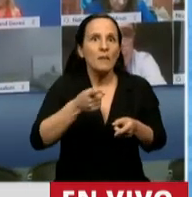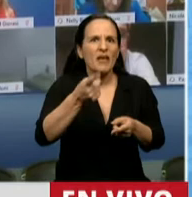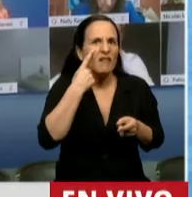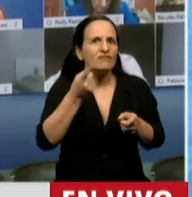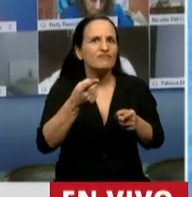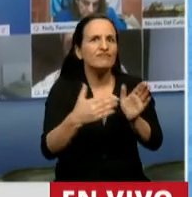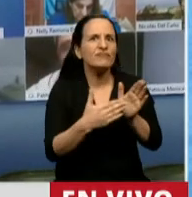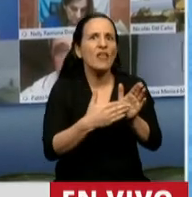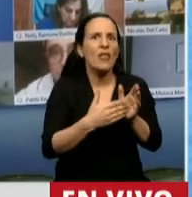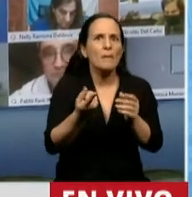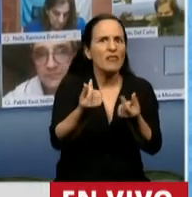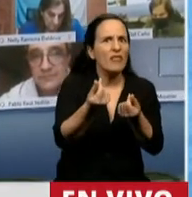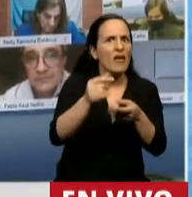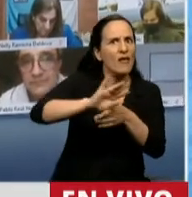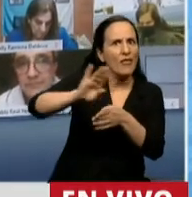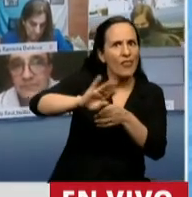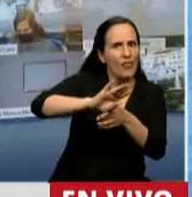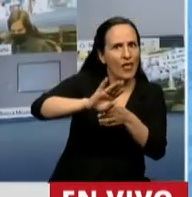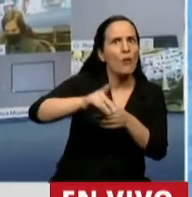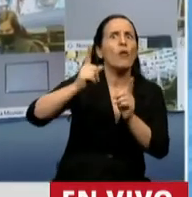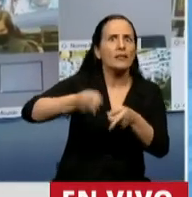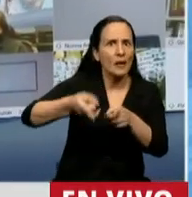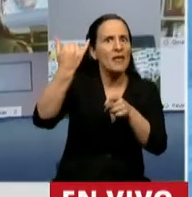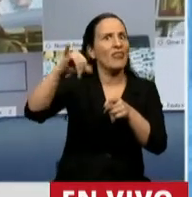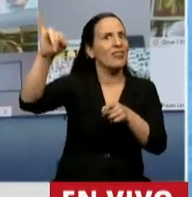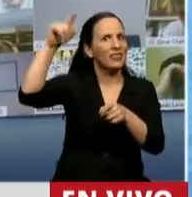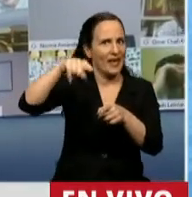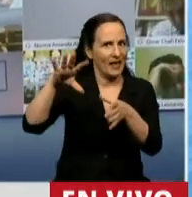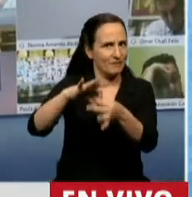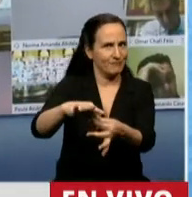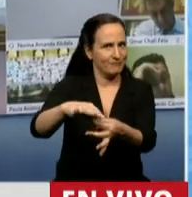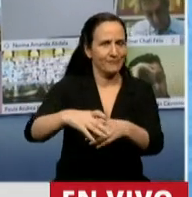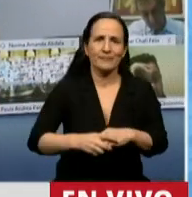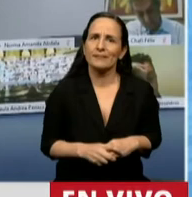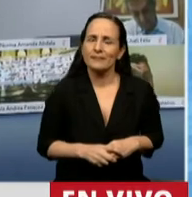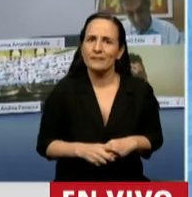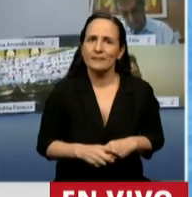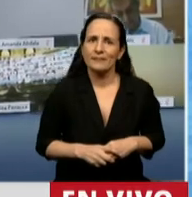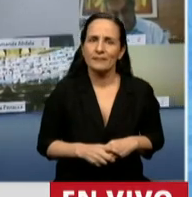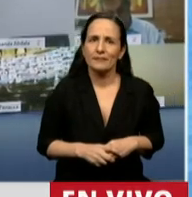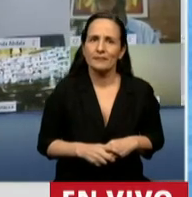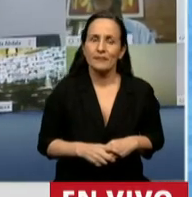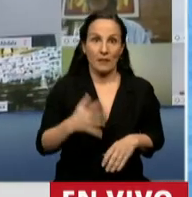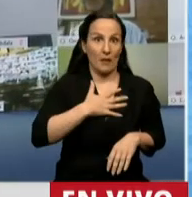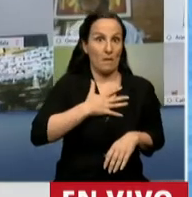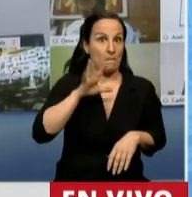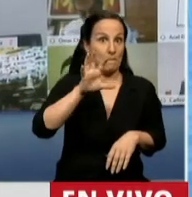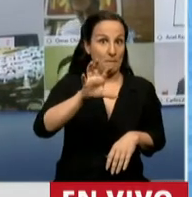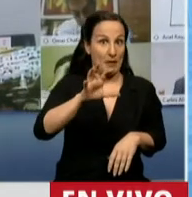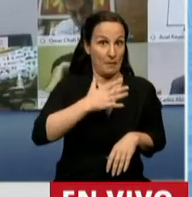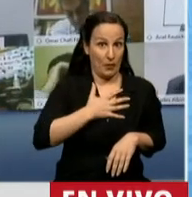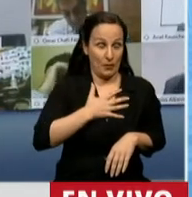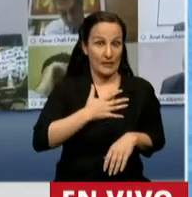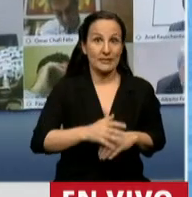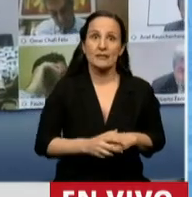capital adeudado más los intereses de deudado. En el caso de mi provincia, señor